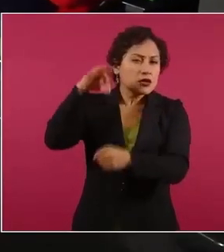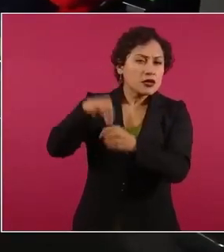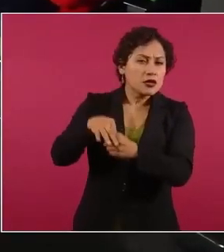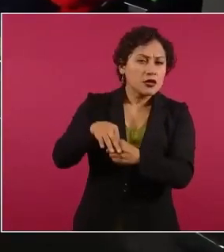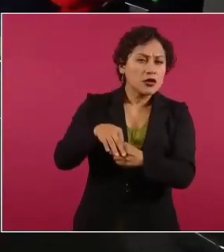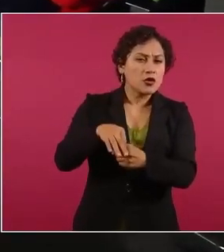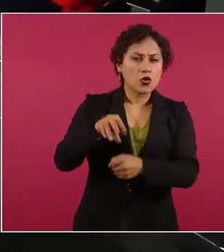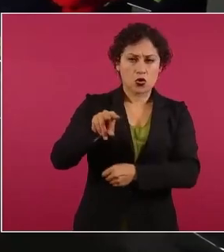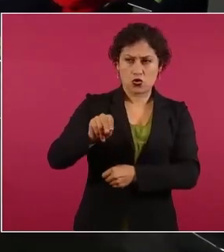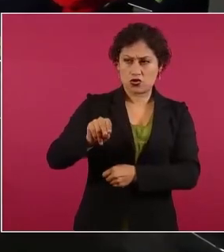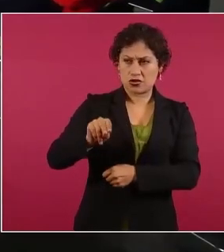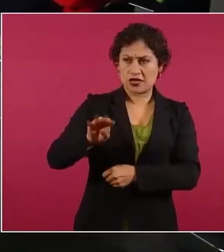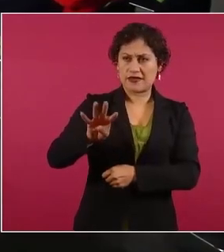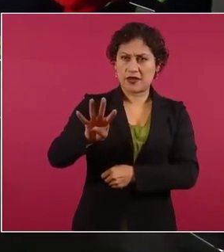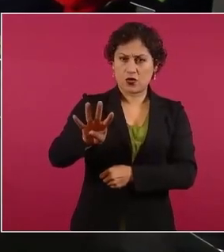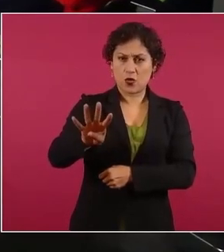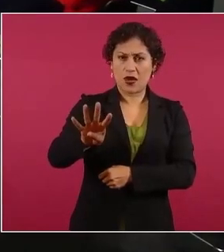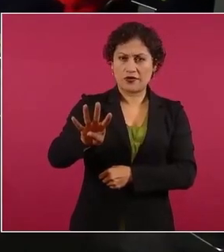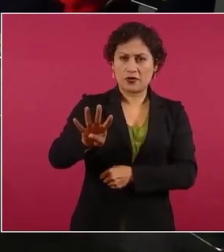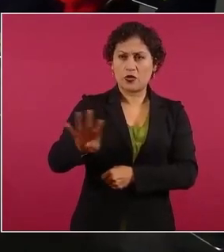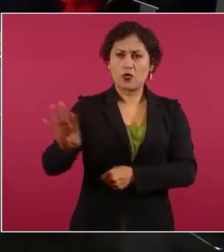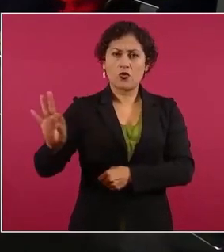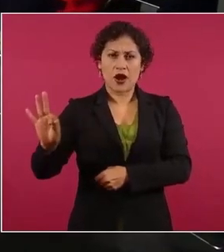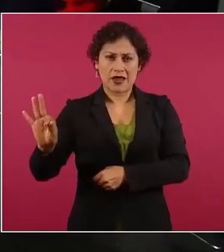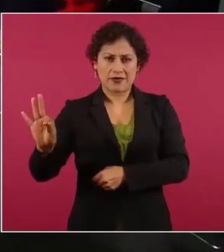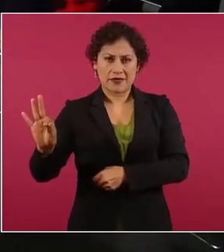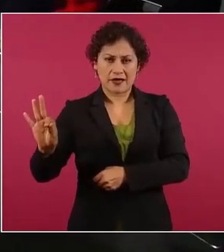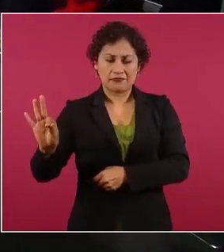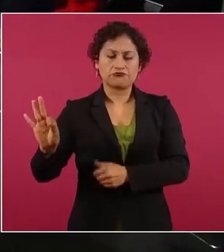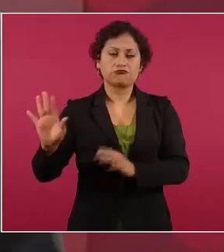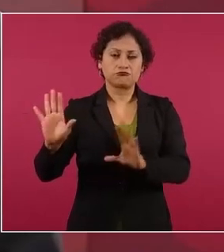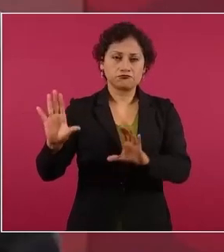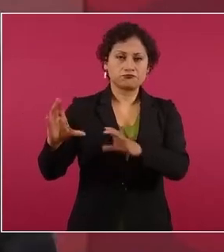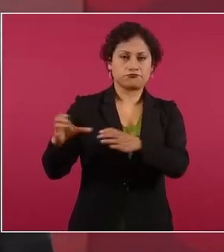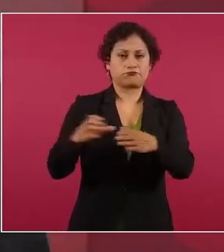84 contra 40 y